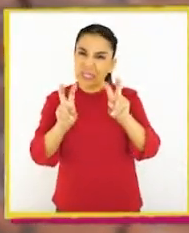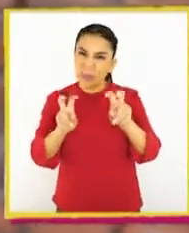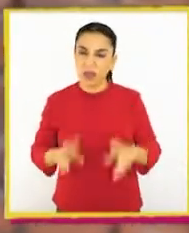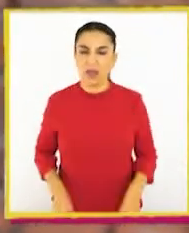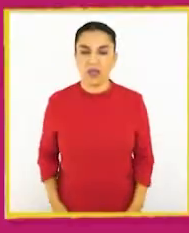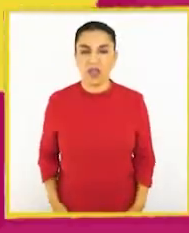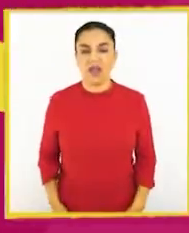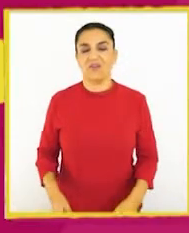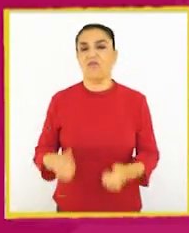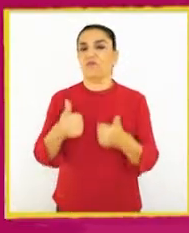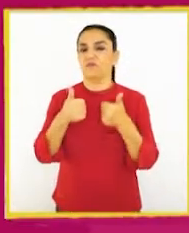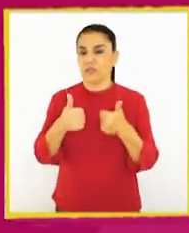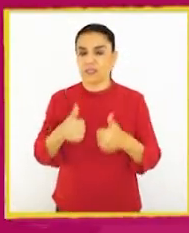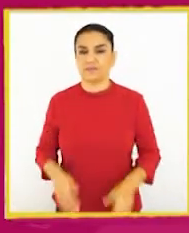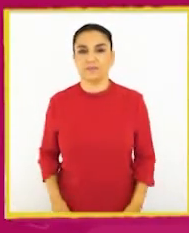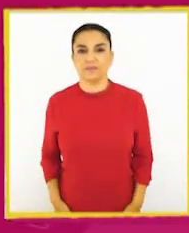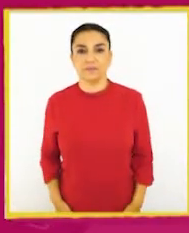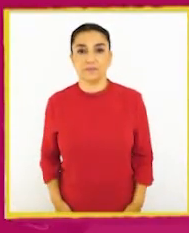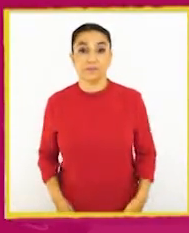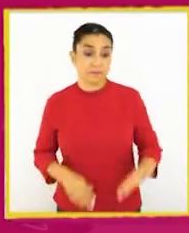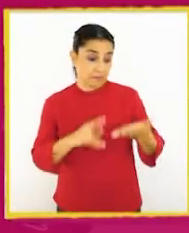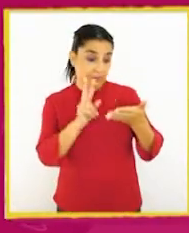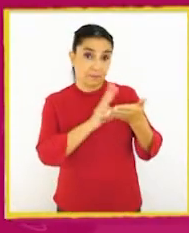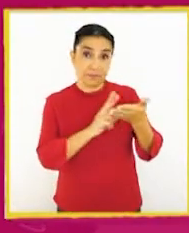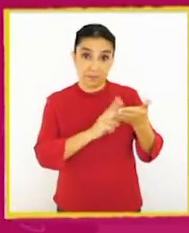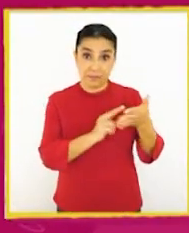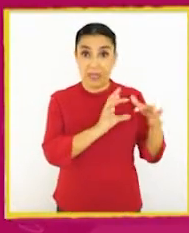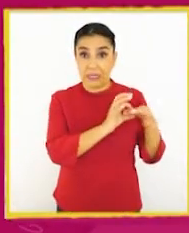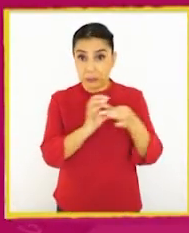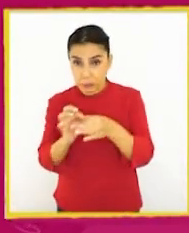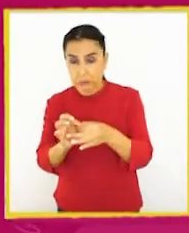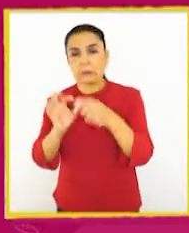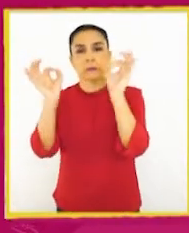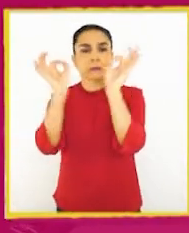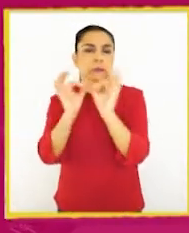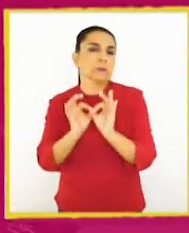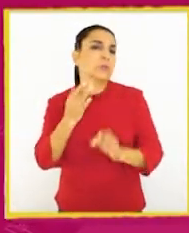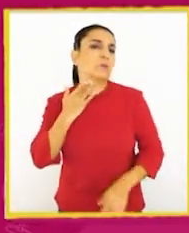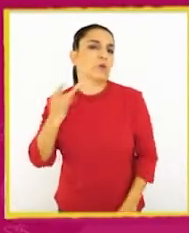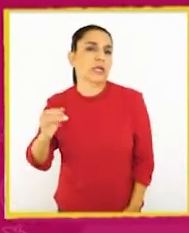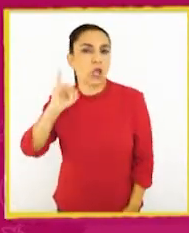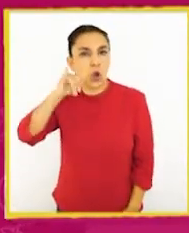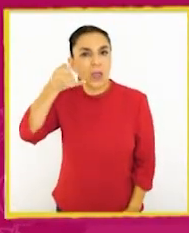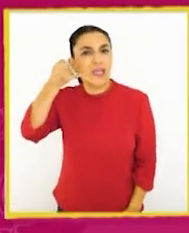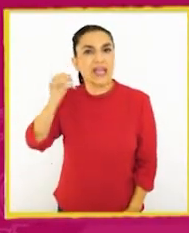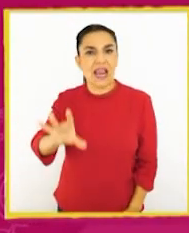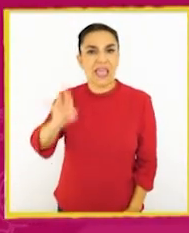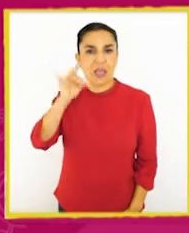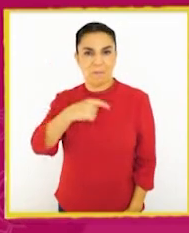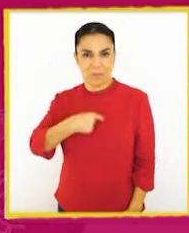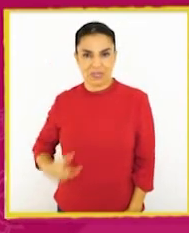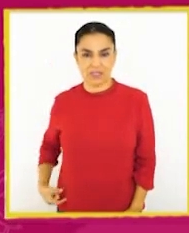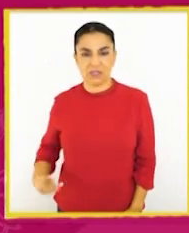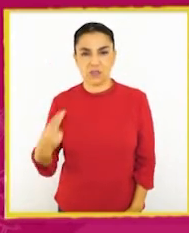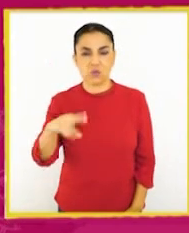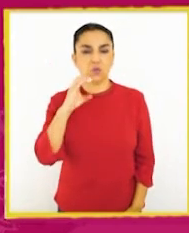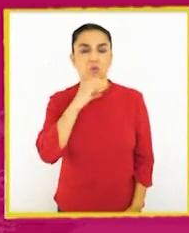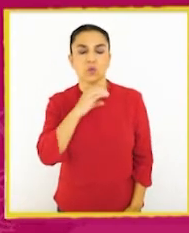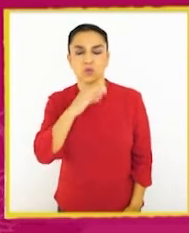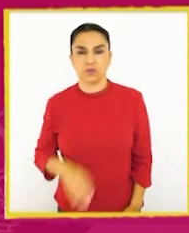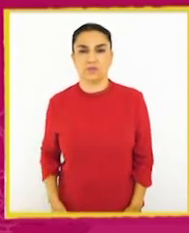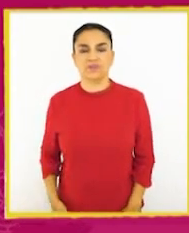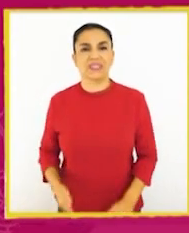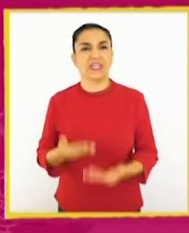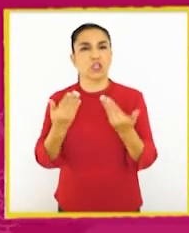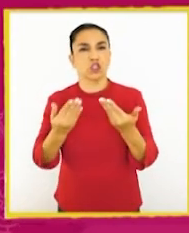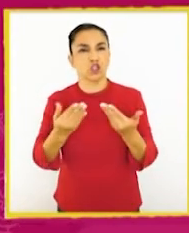Muy bien. Nos da las razones para elegir a Joaquín de presidente de su curso. Entonces, ¿cuál